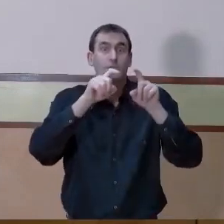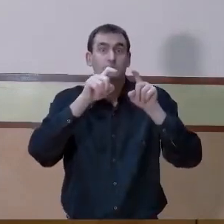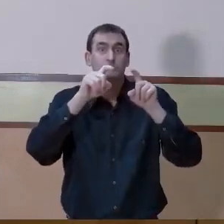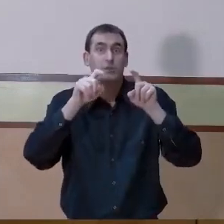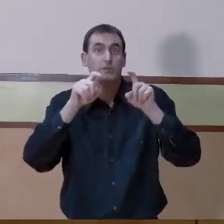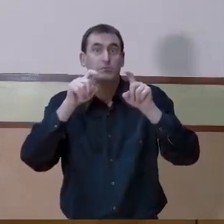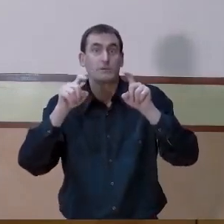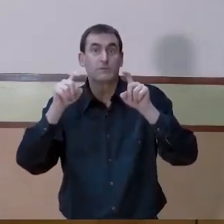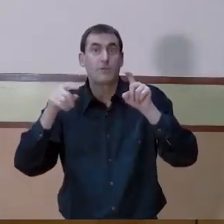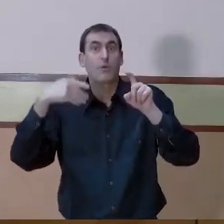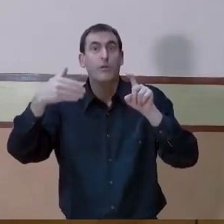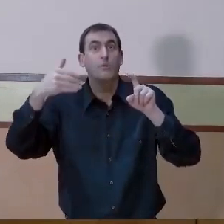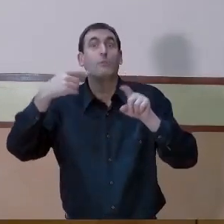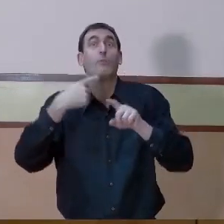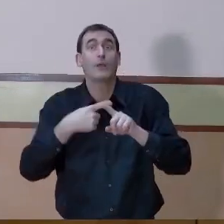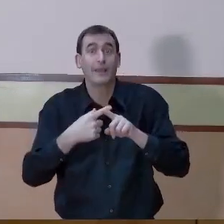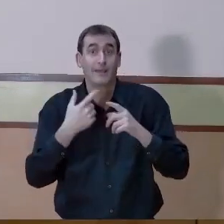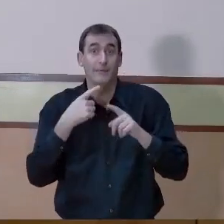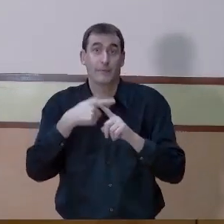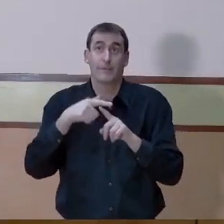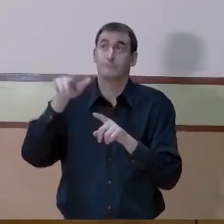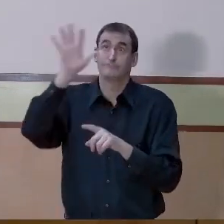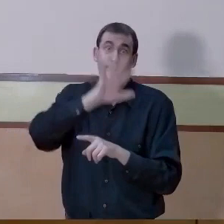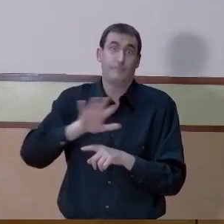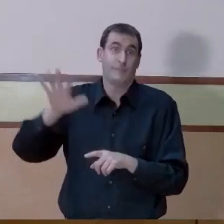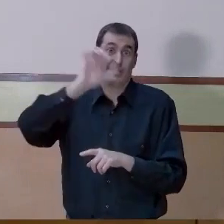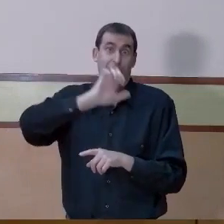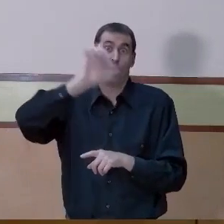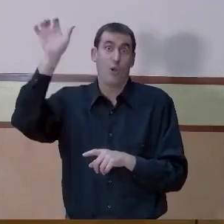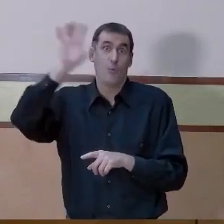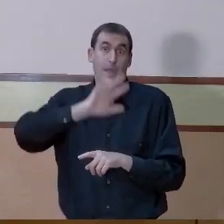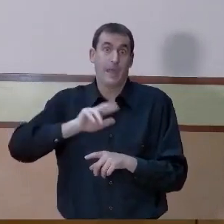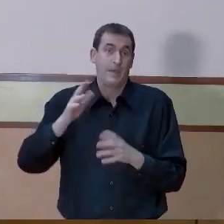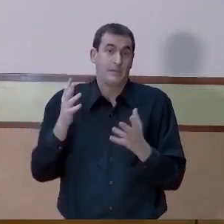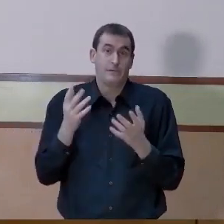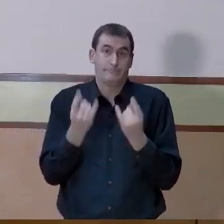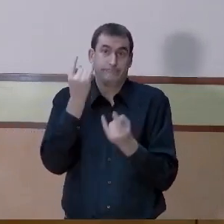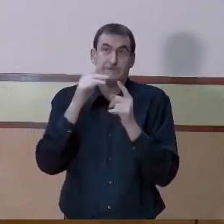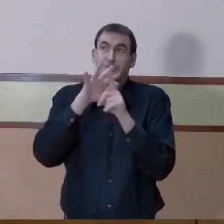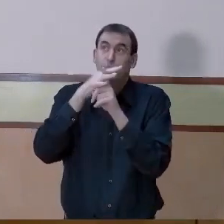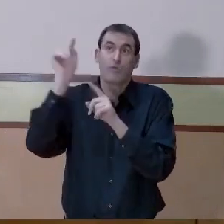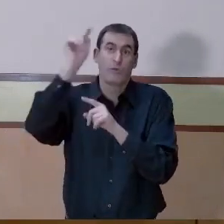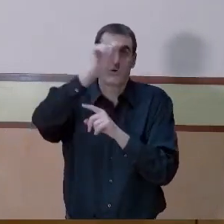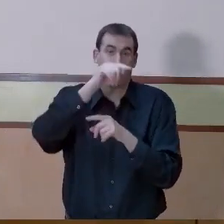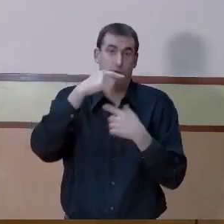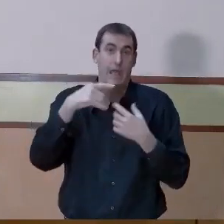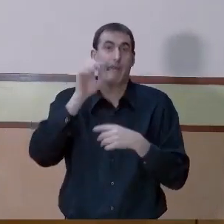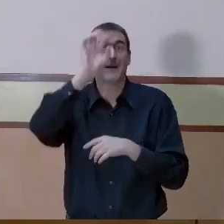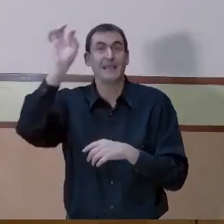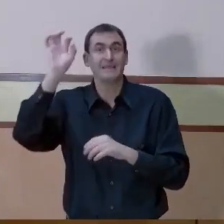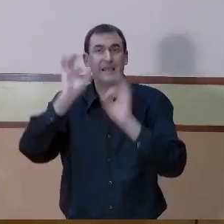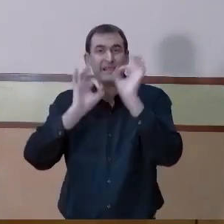Pues porque Europa está como está, cada vez hay muchos países incidencias más elevadas